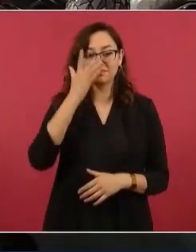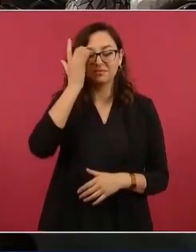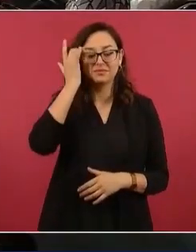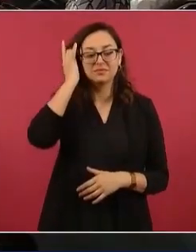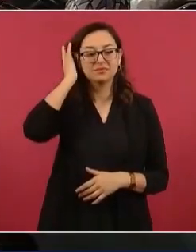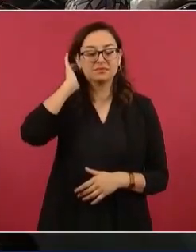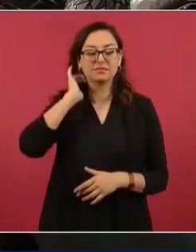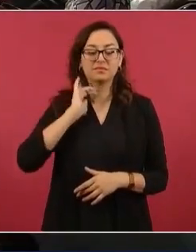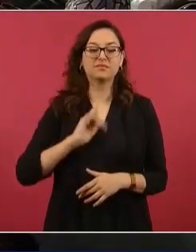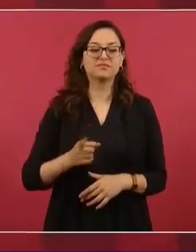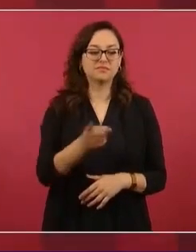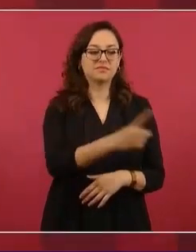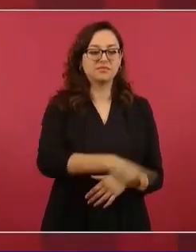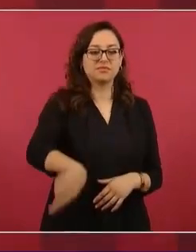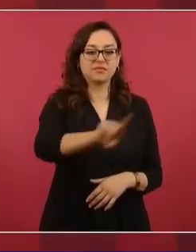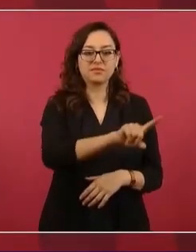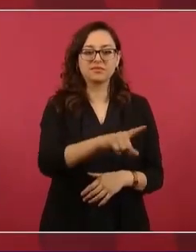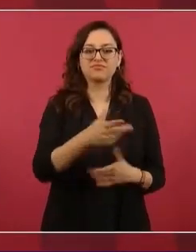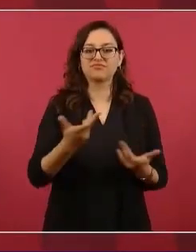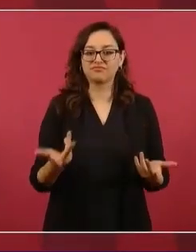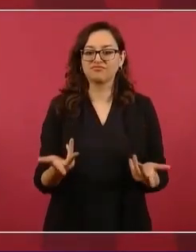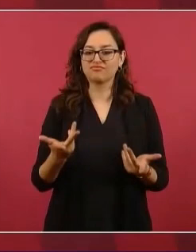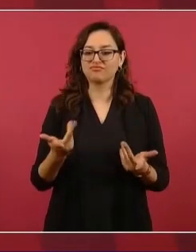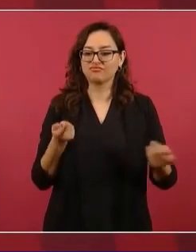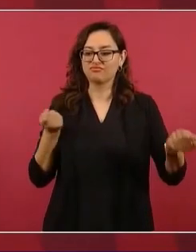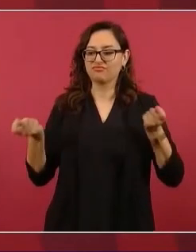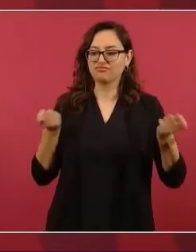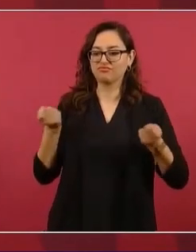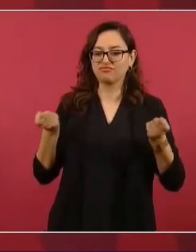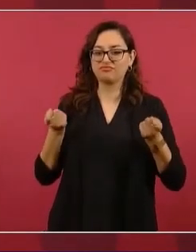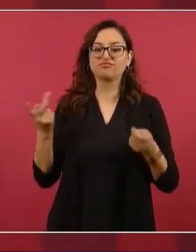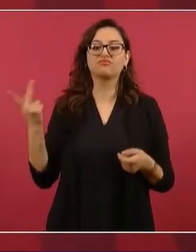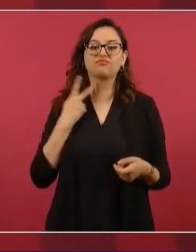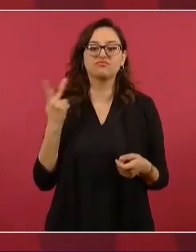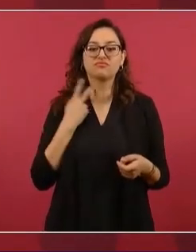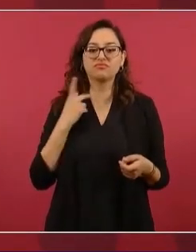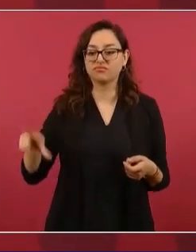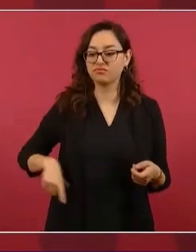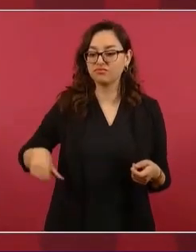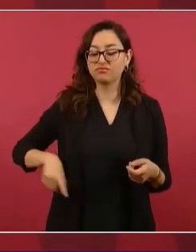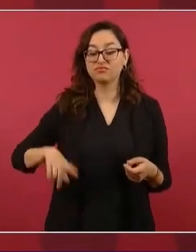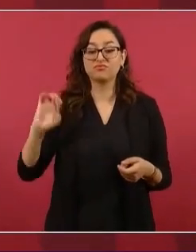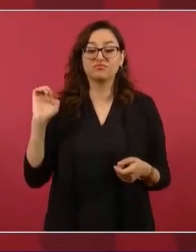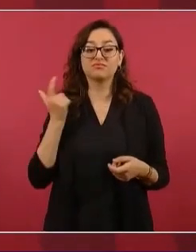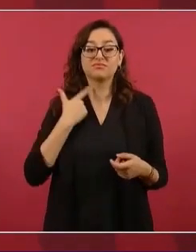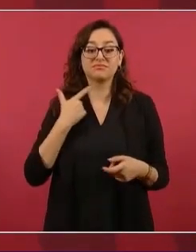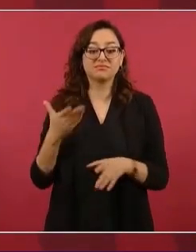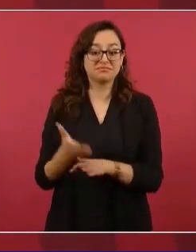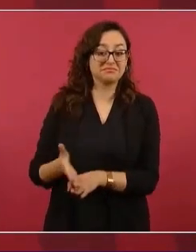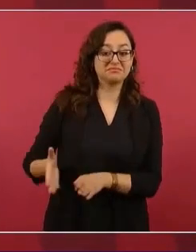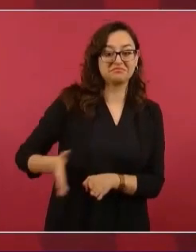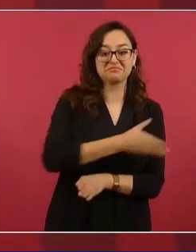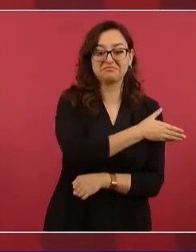en que estaba el sistema político mexicano.